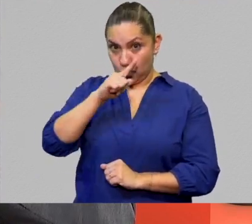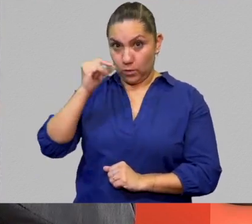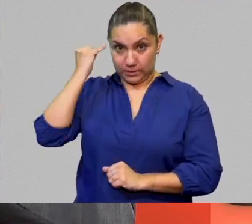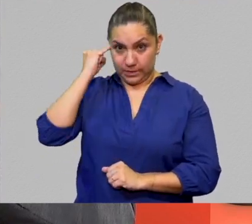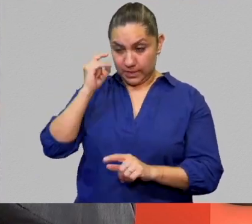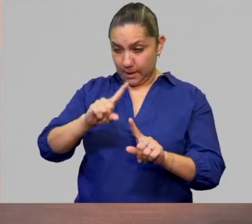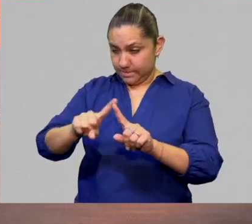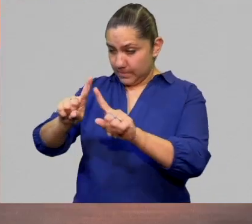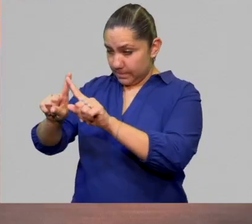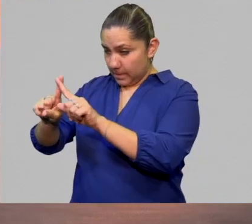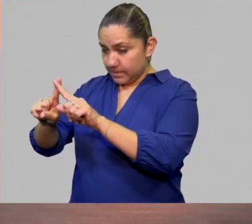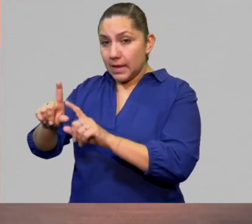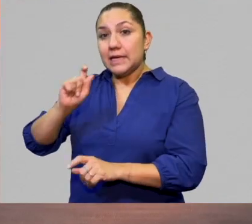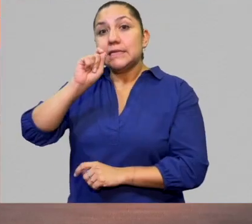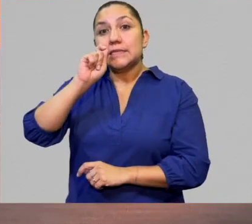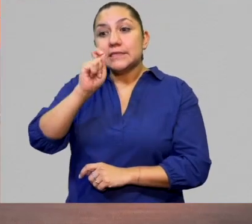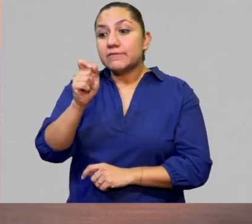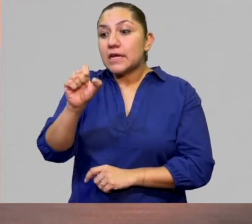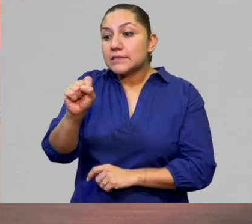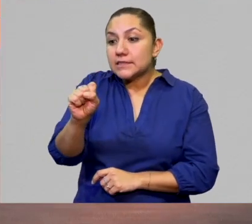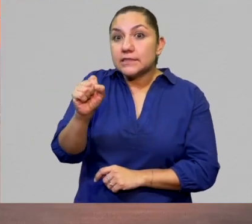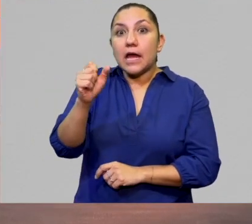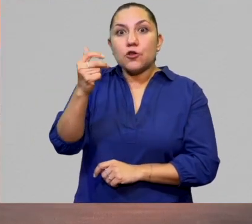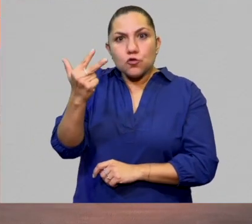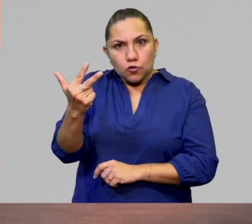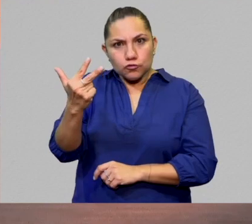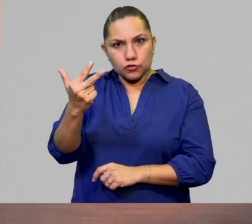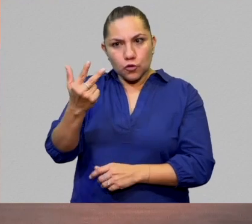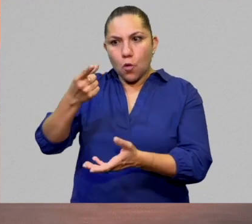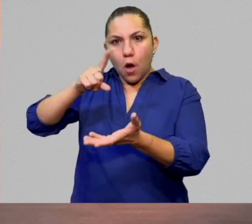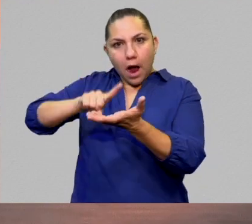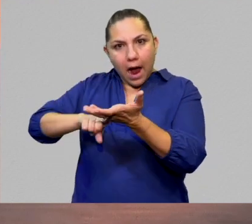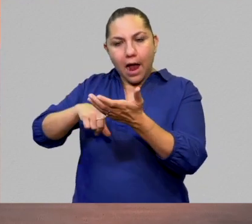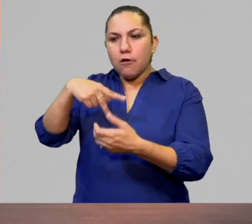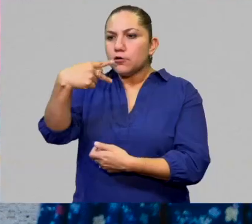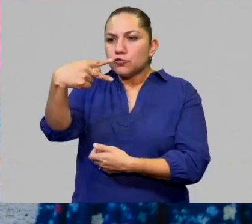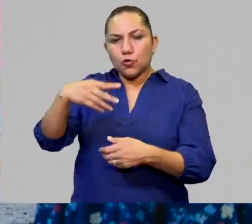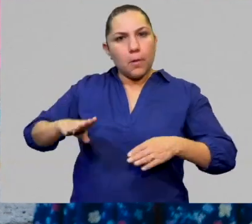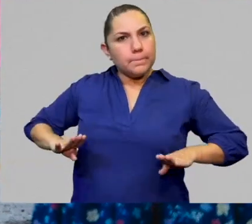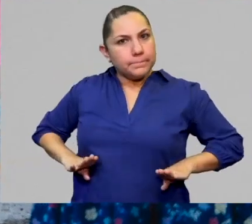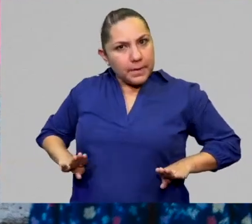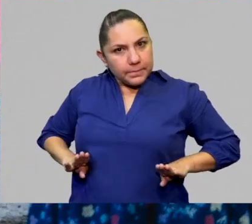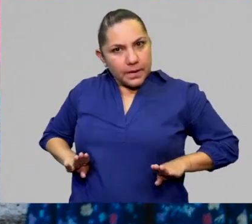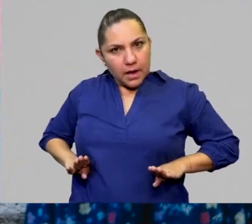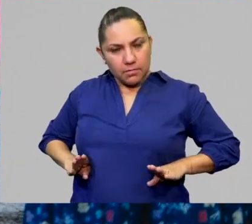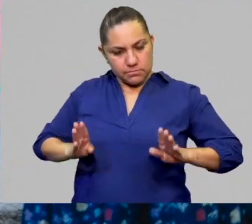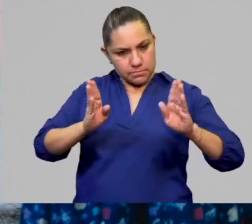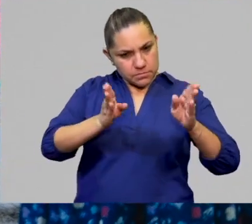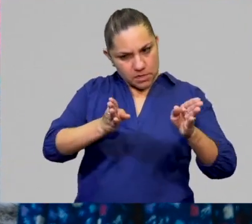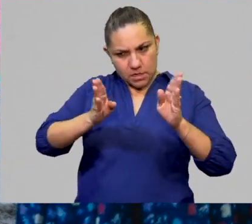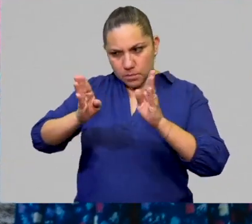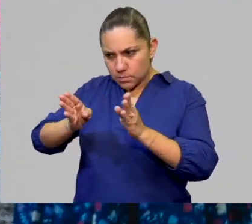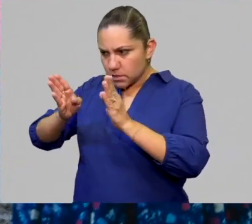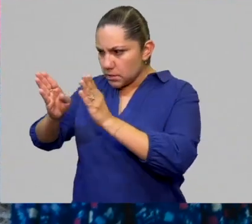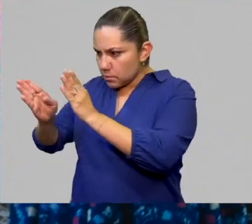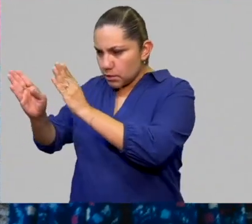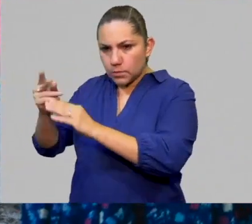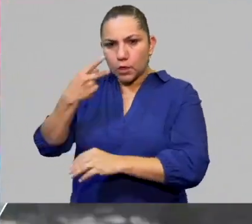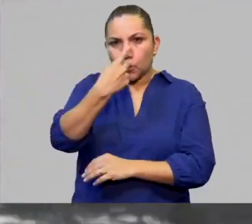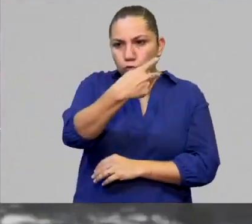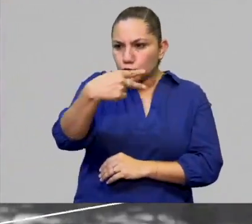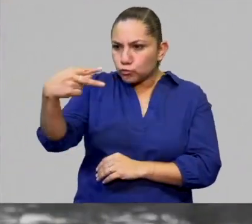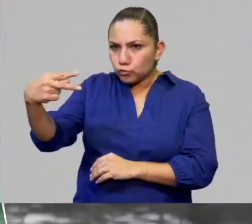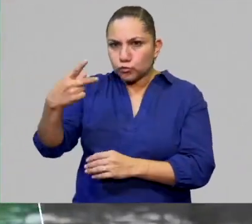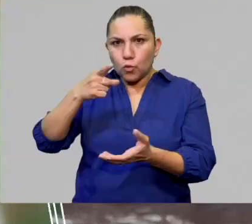tendríamos más de 68 cánones, porque cada lengua tiene sus propios patrones de